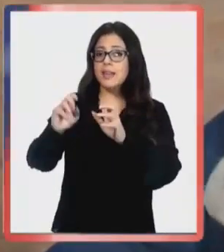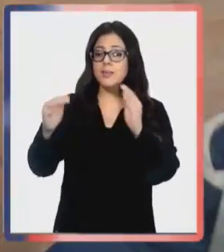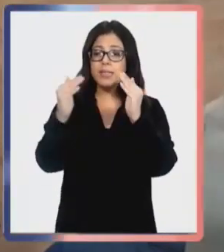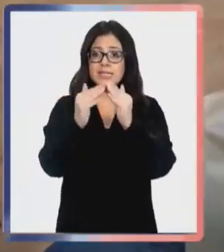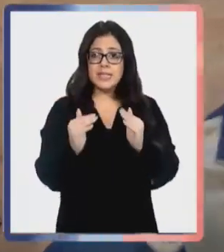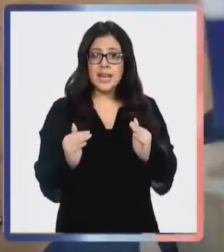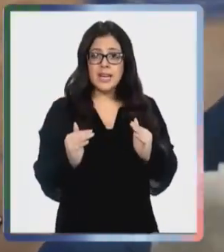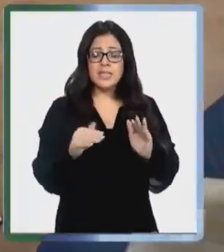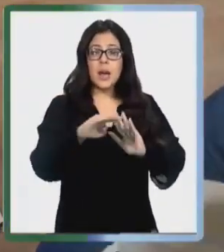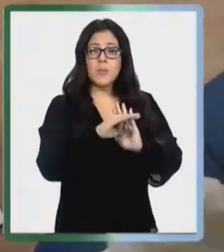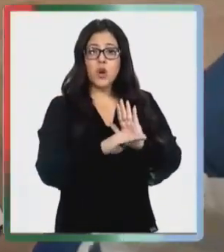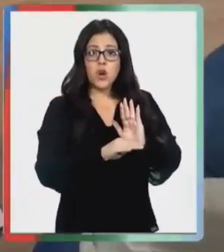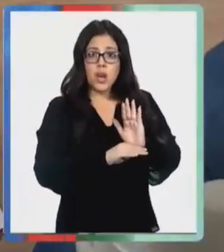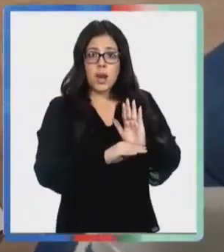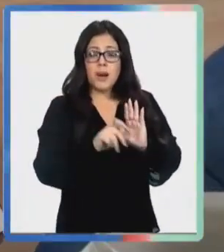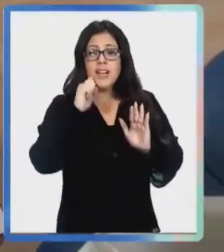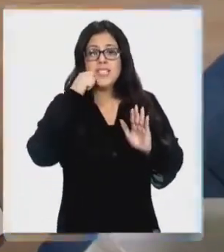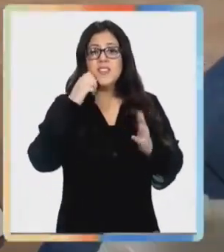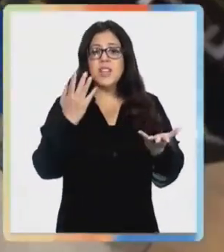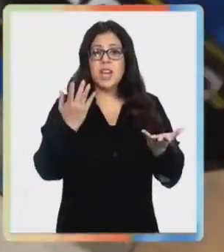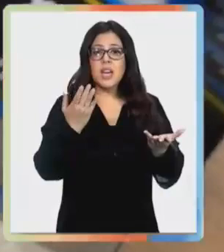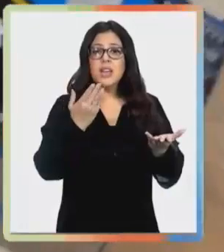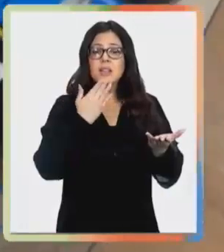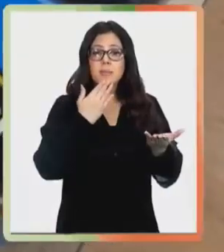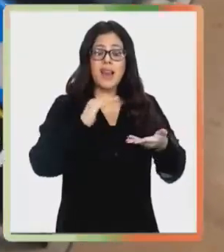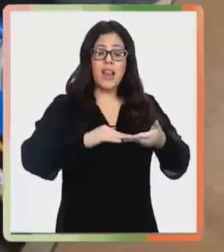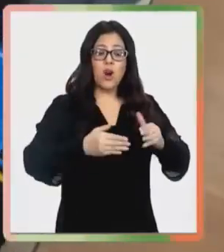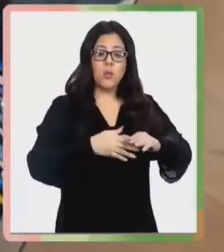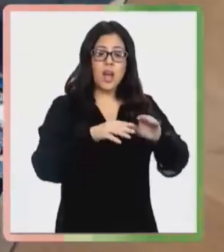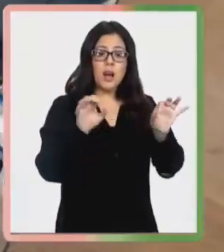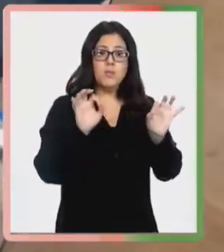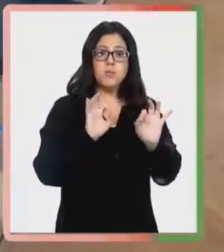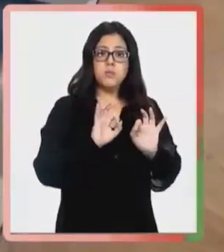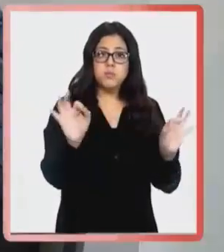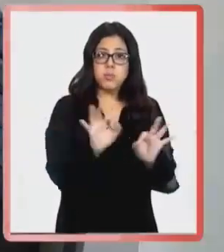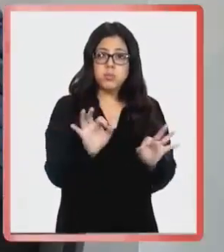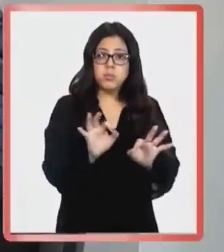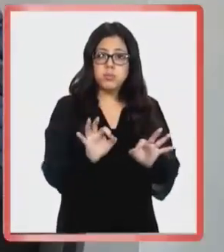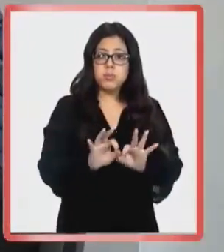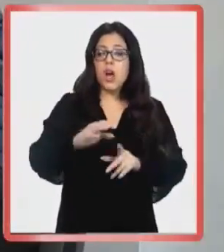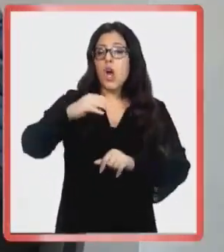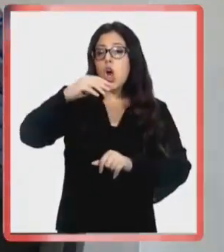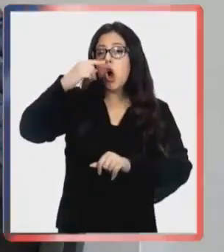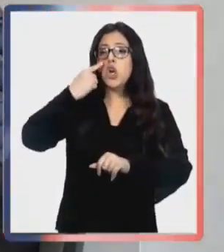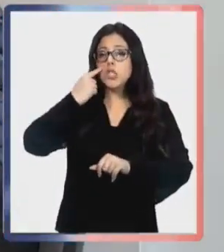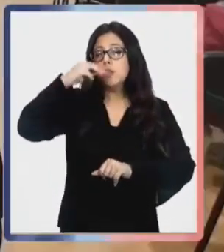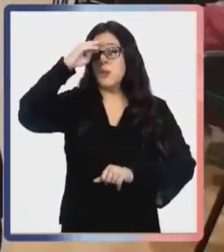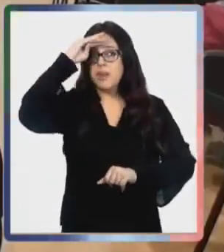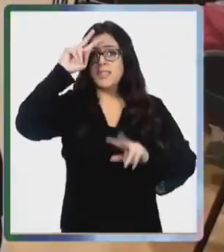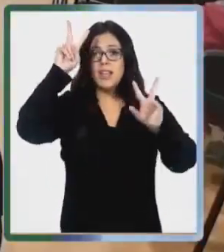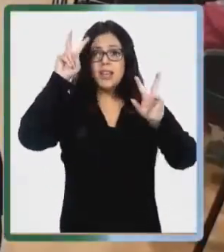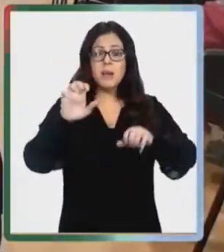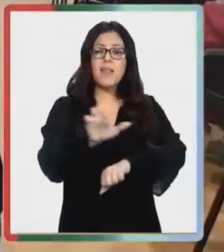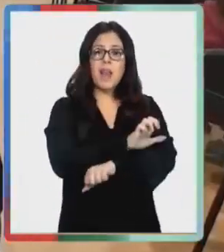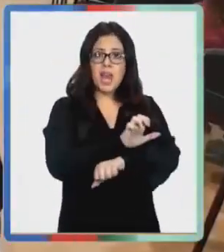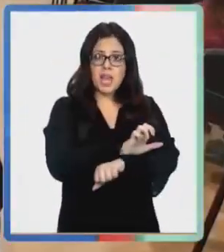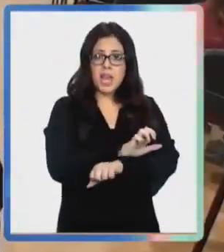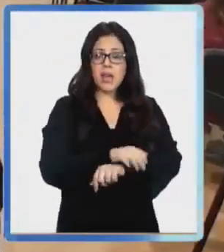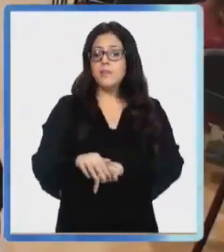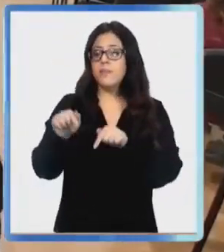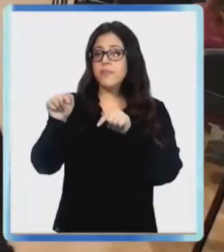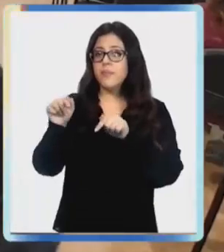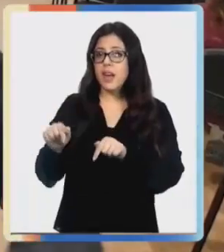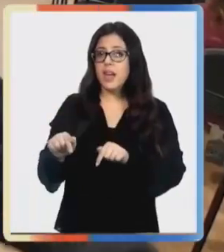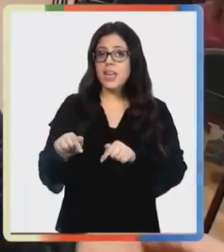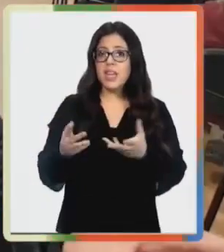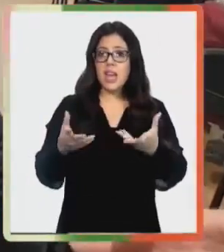contempla traspasar también a la comunidad conocimientos y experiencias en el área de la energía. Alargadores eficientes, que